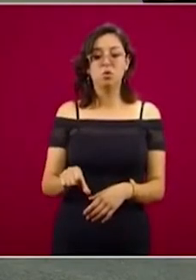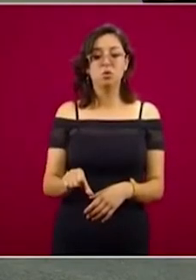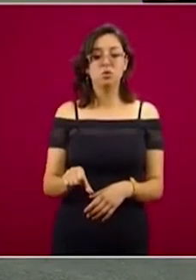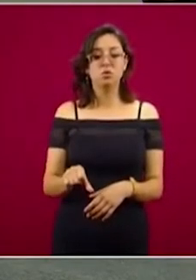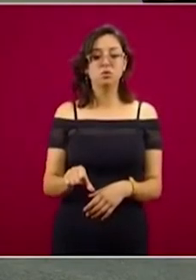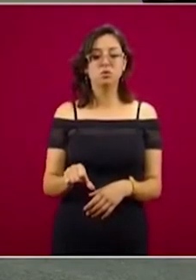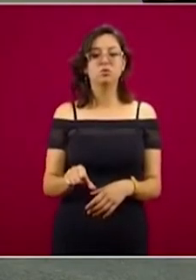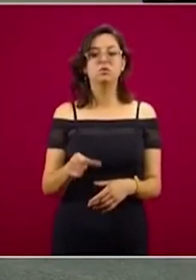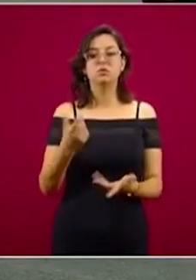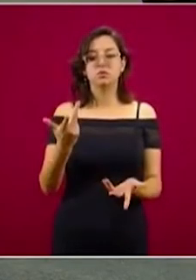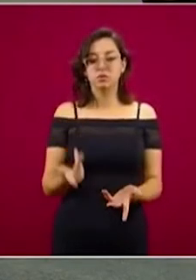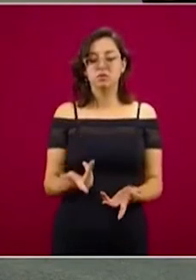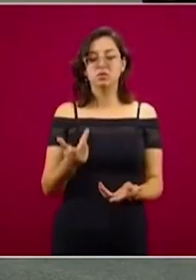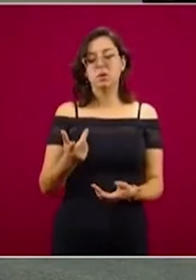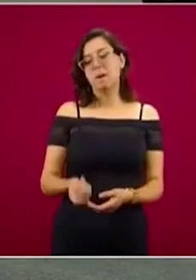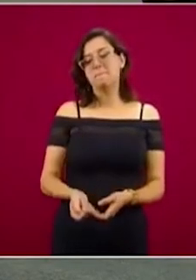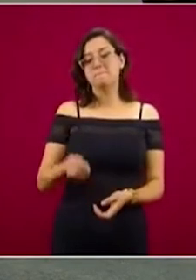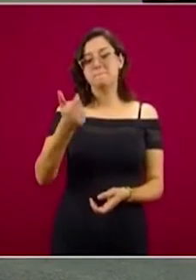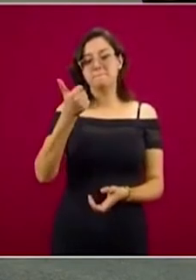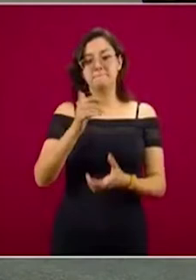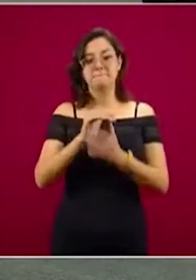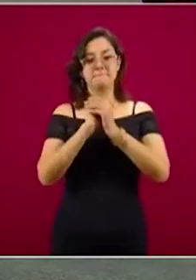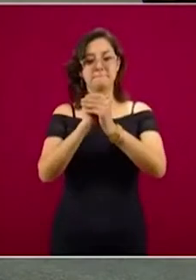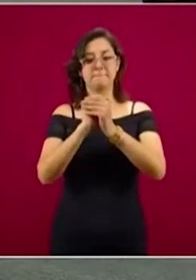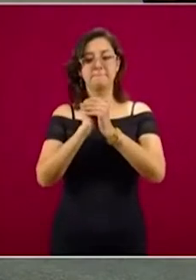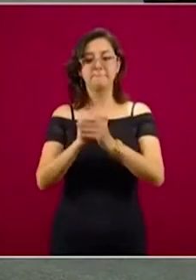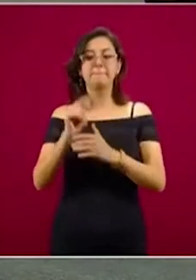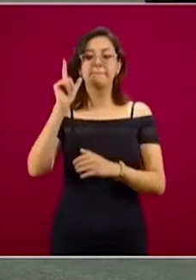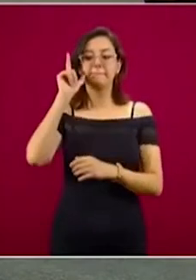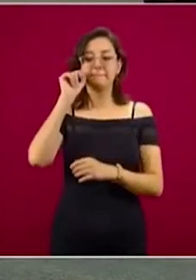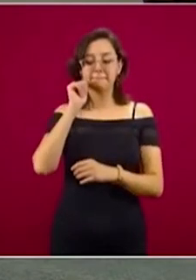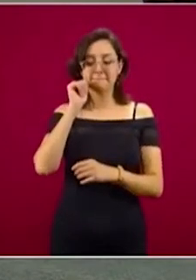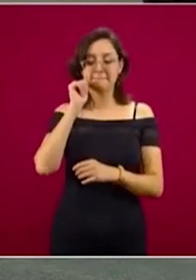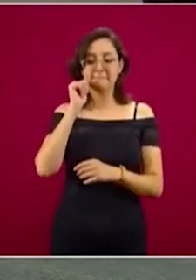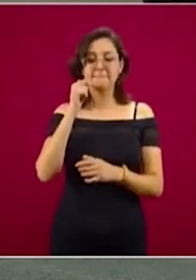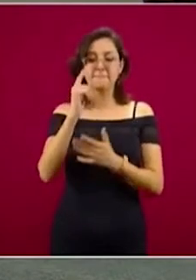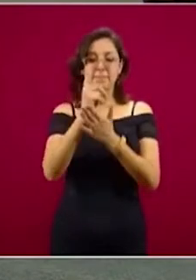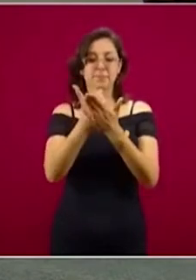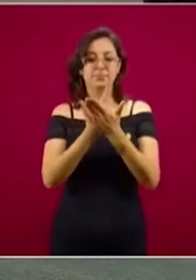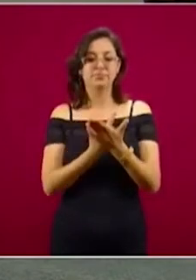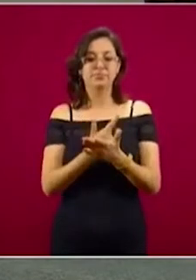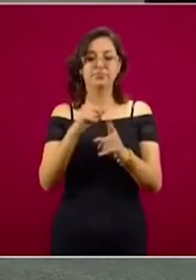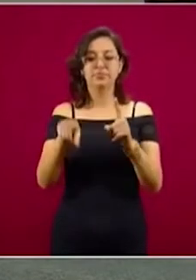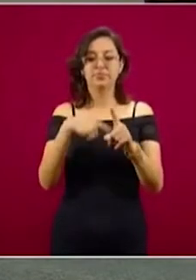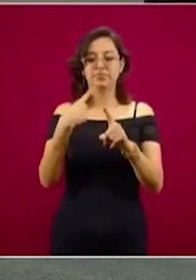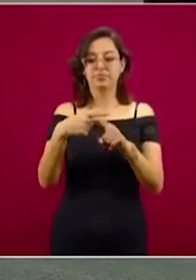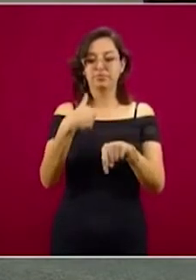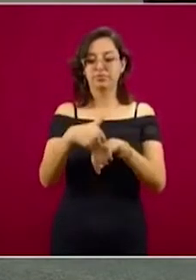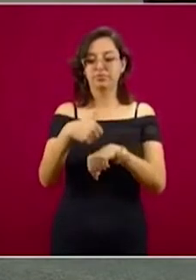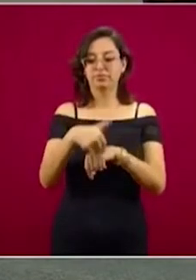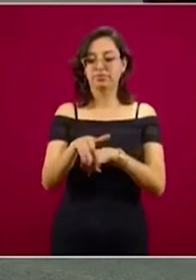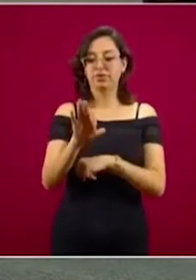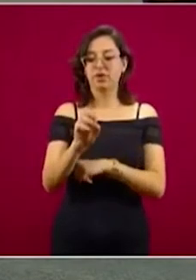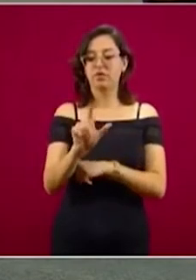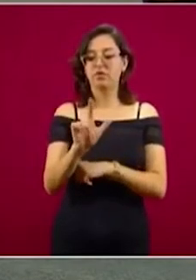finalmente el primer sorteo. El día de mañana se presentará ya la lista de los folios de los ganadores,